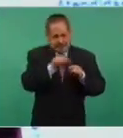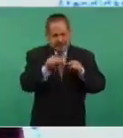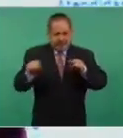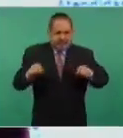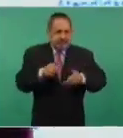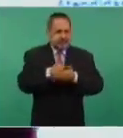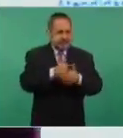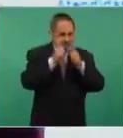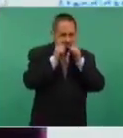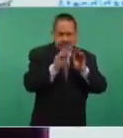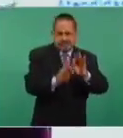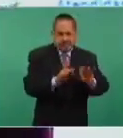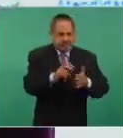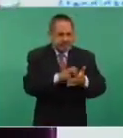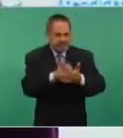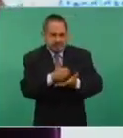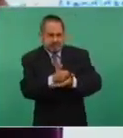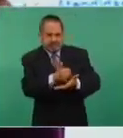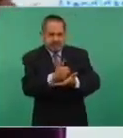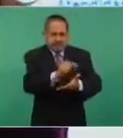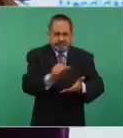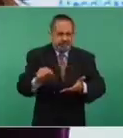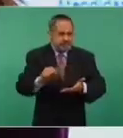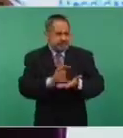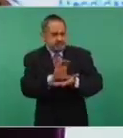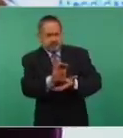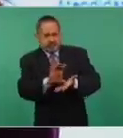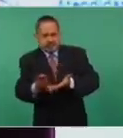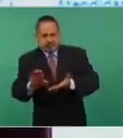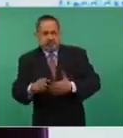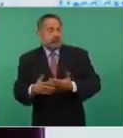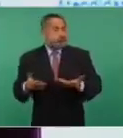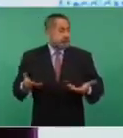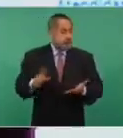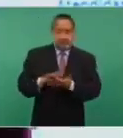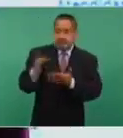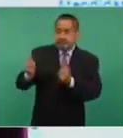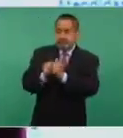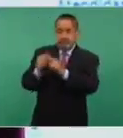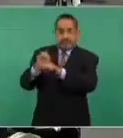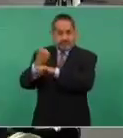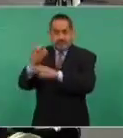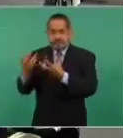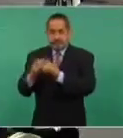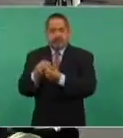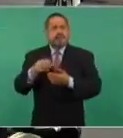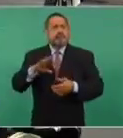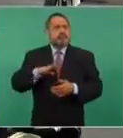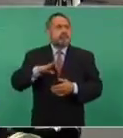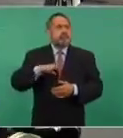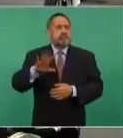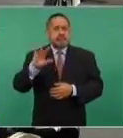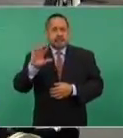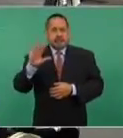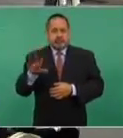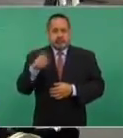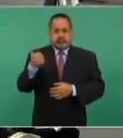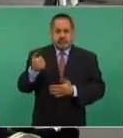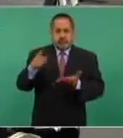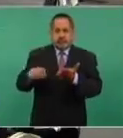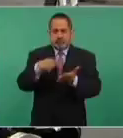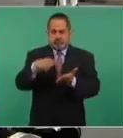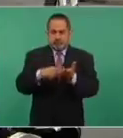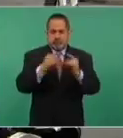la colaboración con las autoridades estatales, hoy contamos con 56 centros en todo el